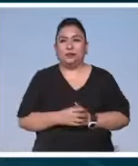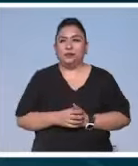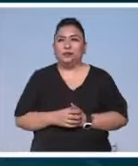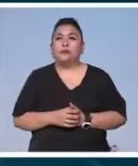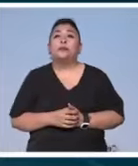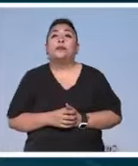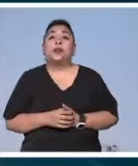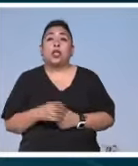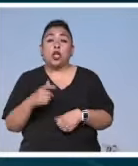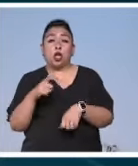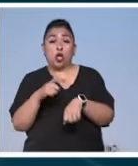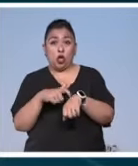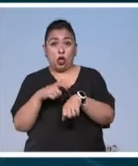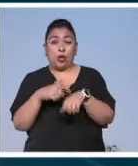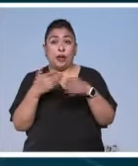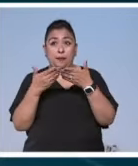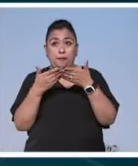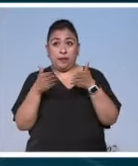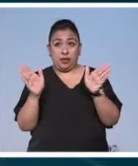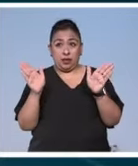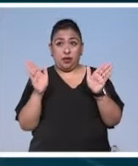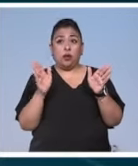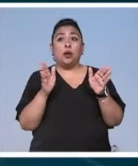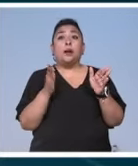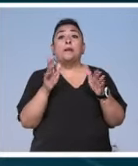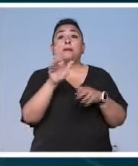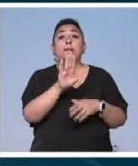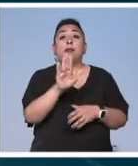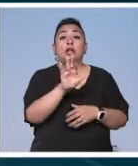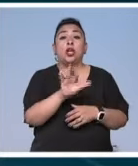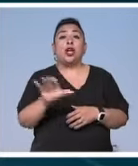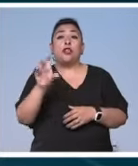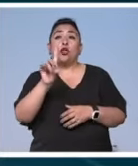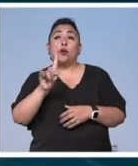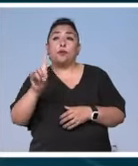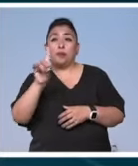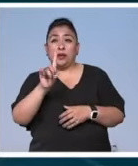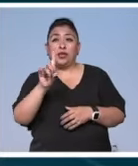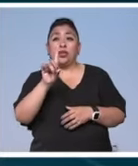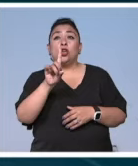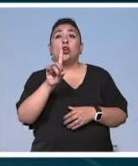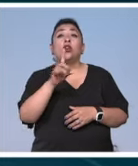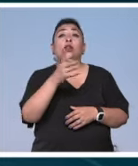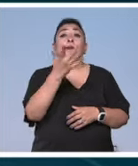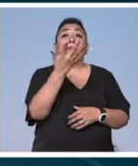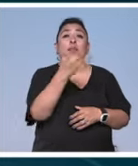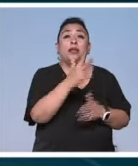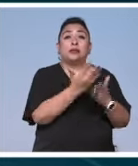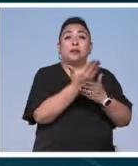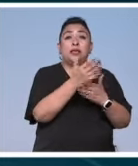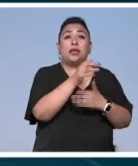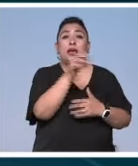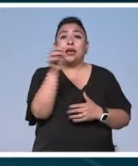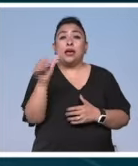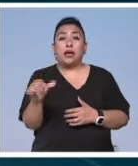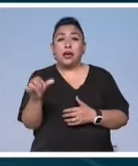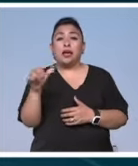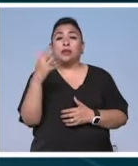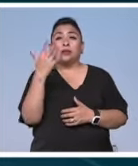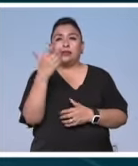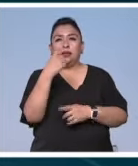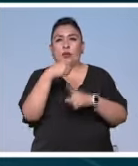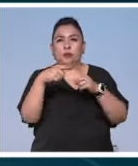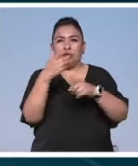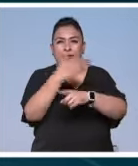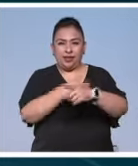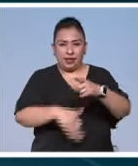Los horarios de apertura son desde el miércoles hasta el domingo de las 10 de la mañana hasta las 5 y